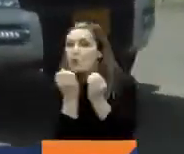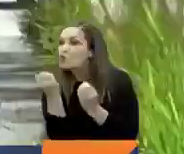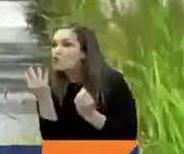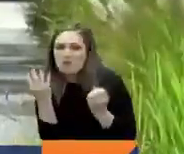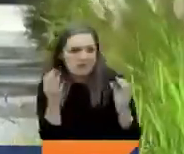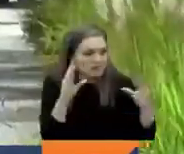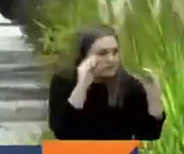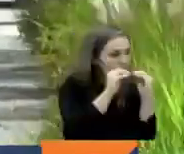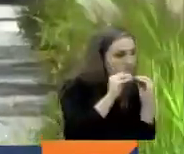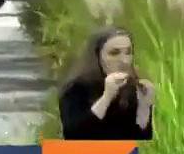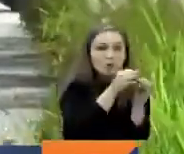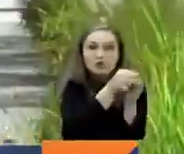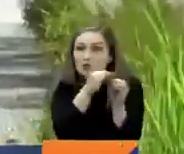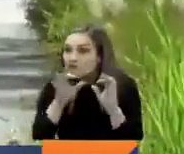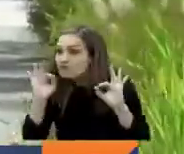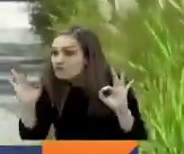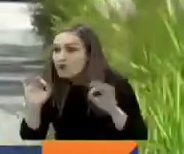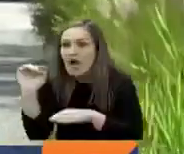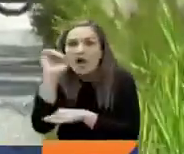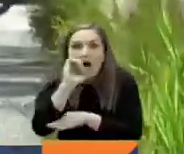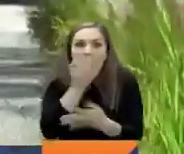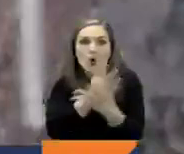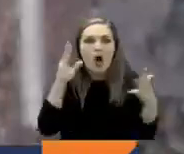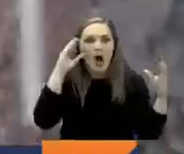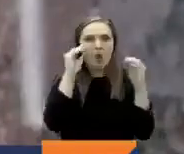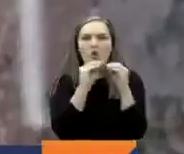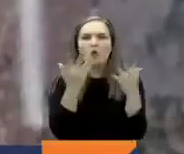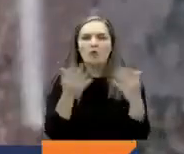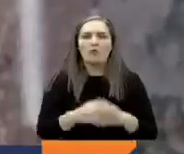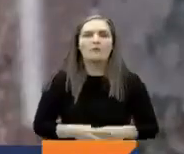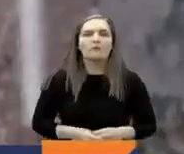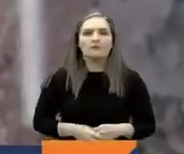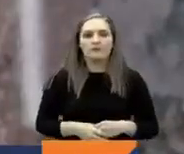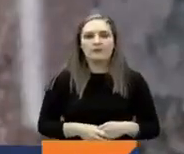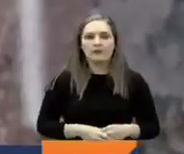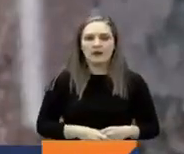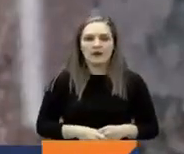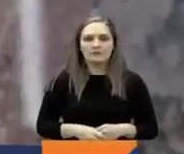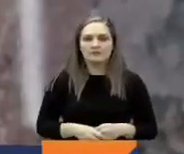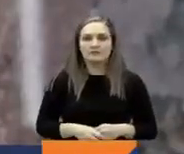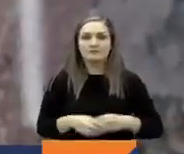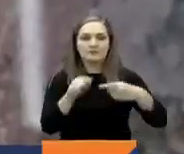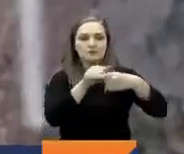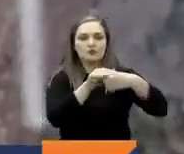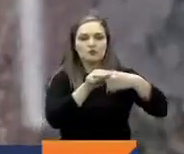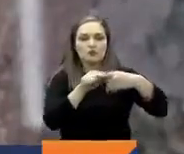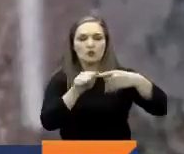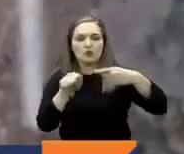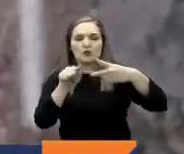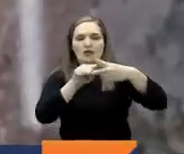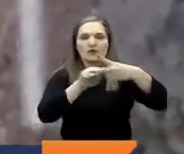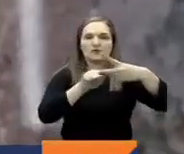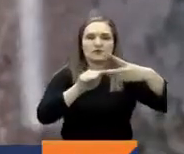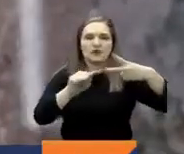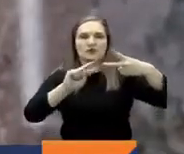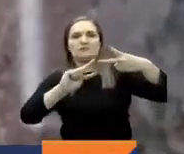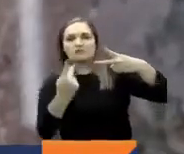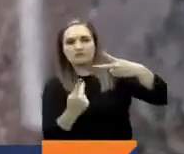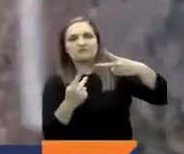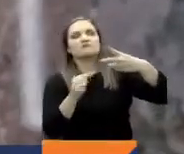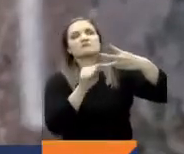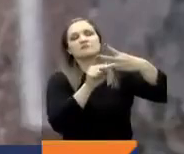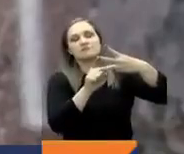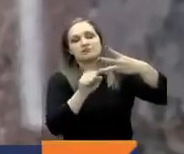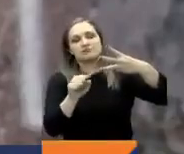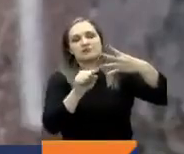del pico y placa a la ciudad para carros particulares. La rotación será de un dígito cada dos semanas y aplicará de lunes a